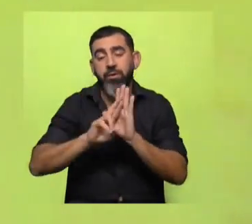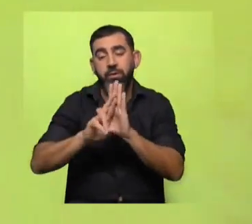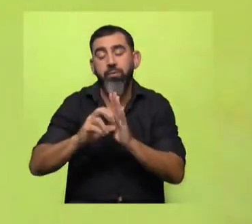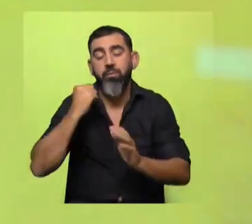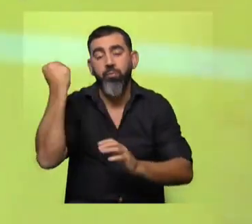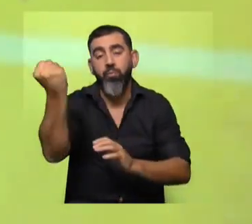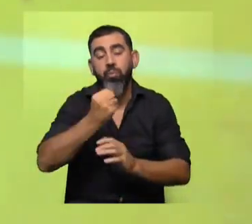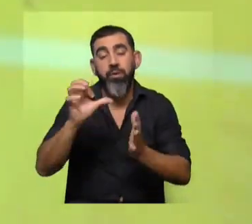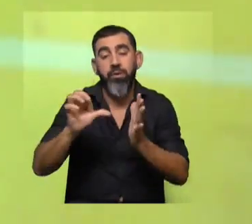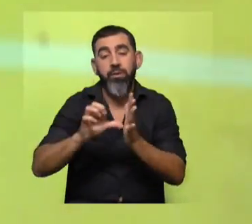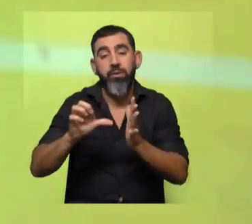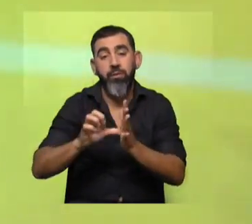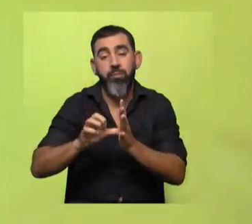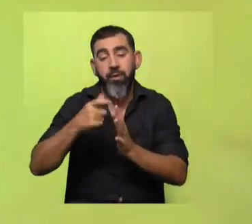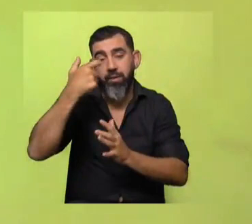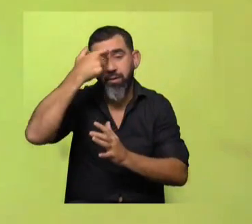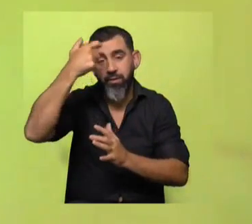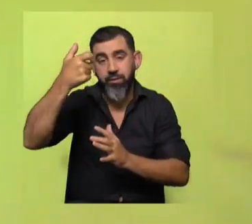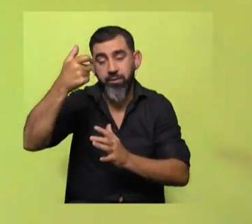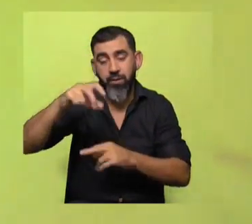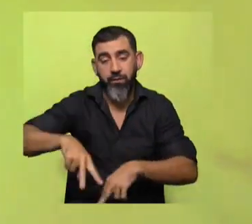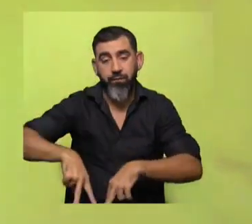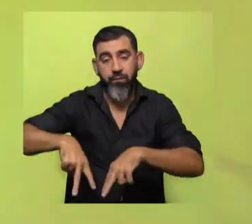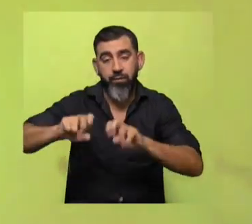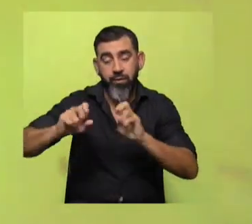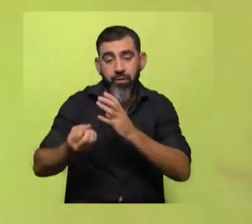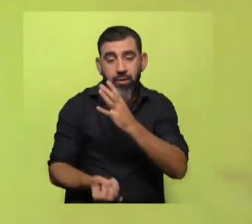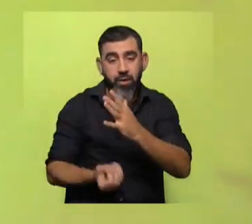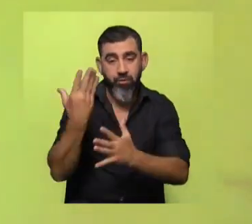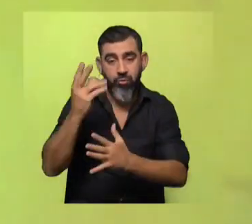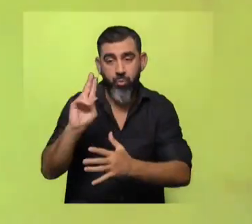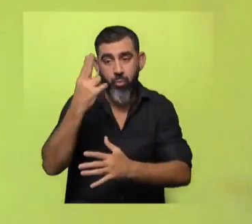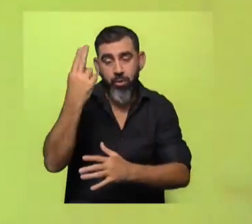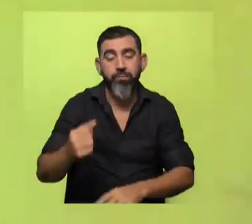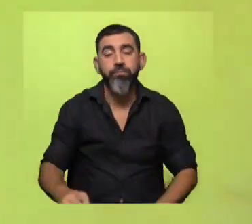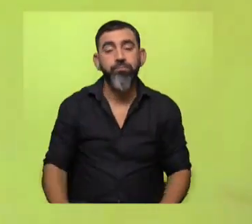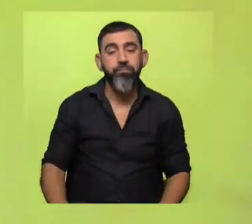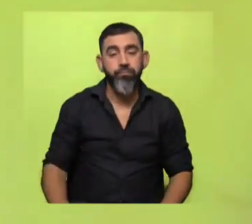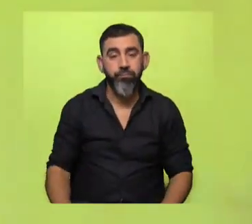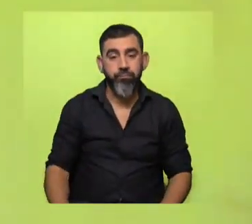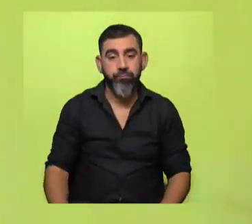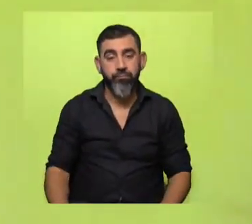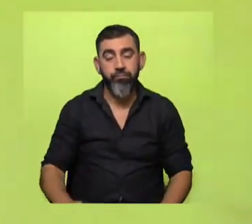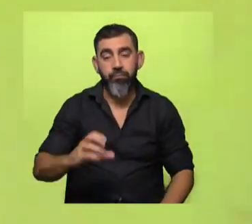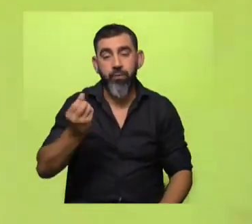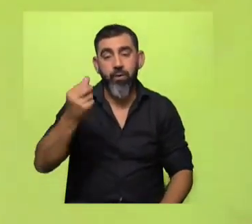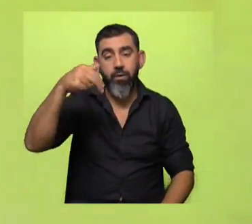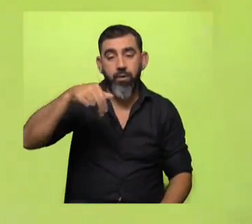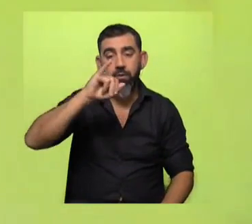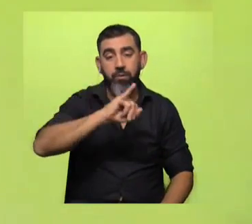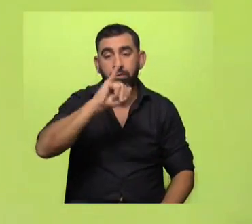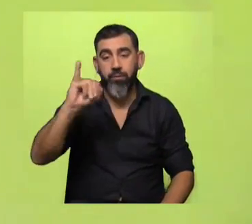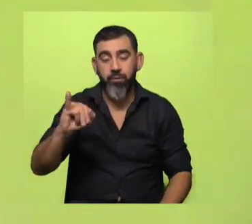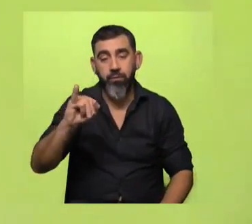del sistema de ciencia, de investigación, de innovación de Uruguay. Estamos hablando de la ANI, la Agencia